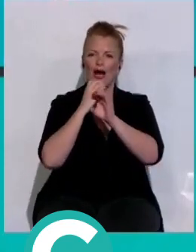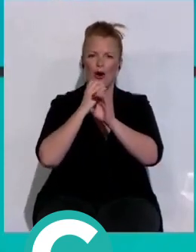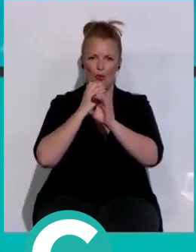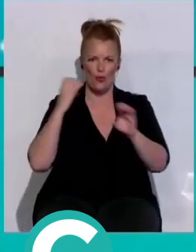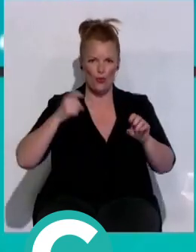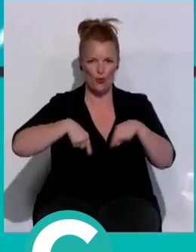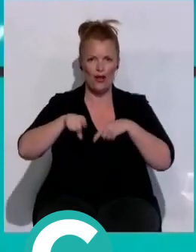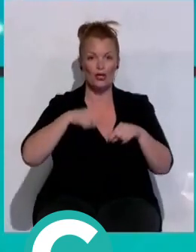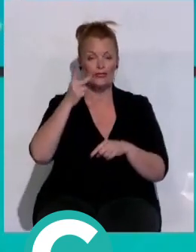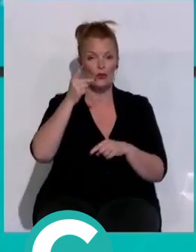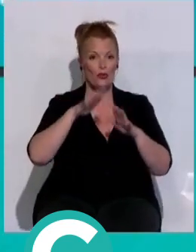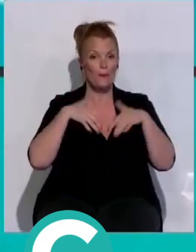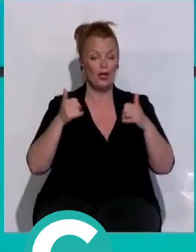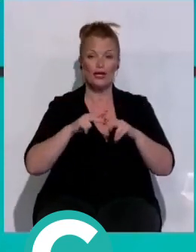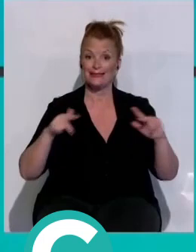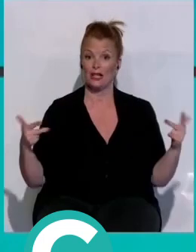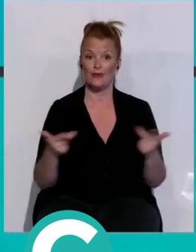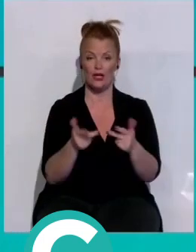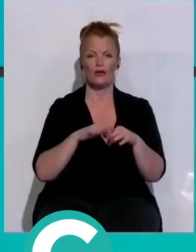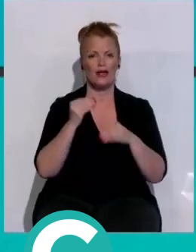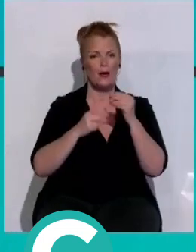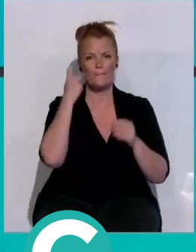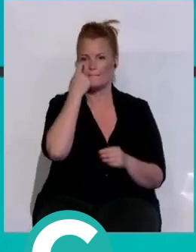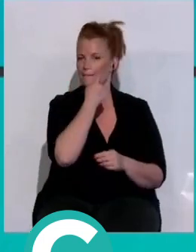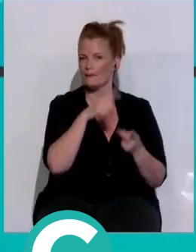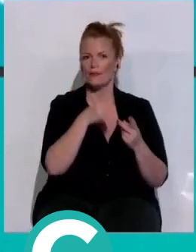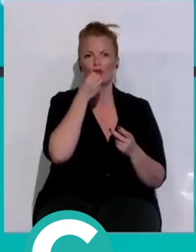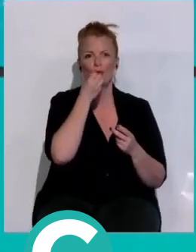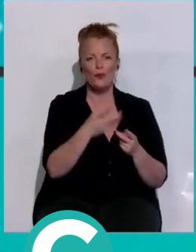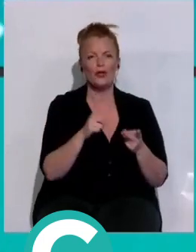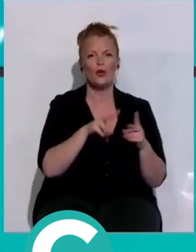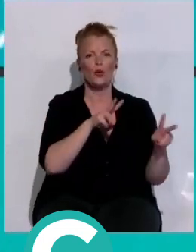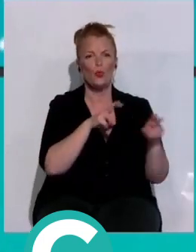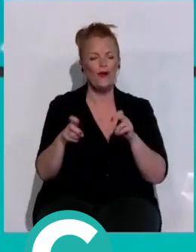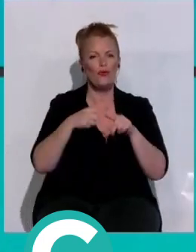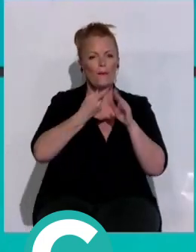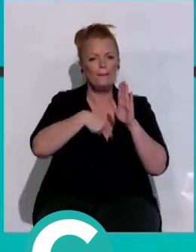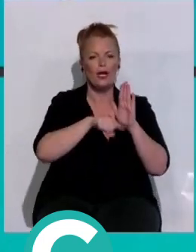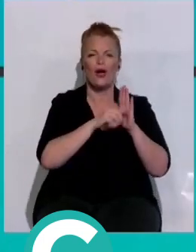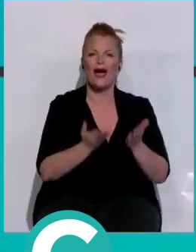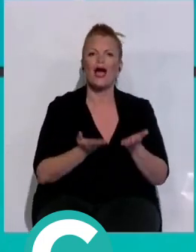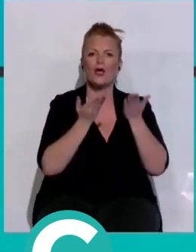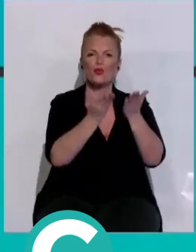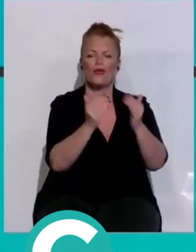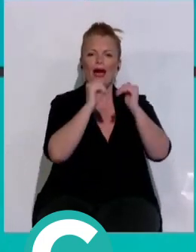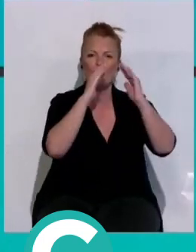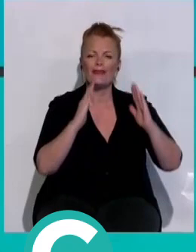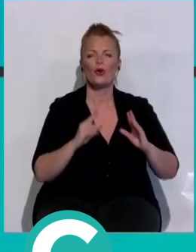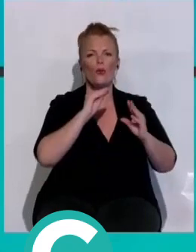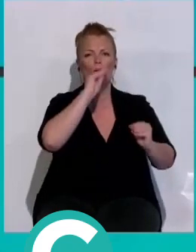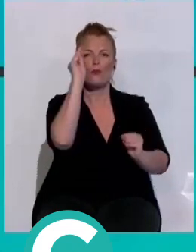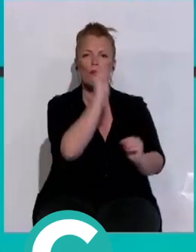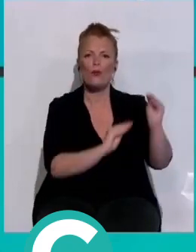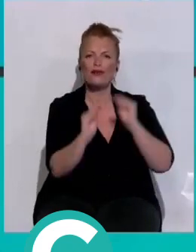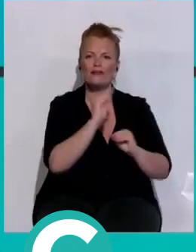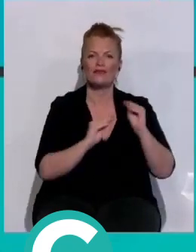el segundo pleno extraordinario del mes se ha dado el visto bueno al nuevo pliego del servicio de ayuda a domicilio y la modificación de